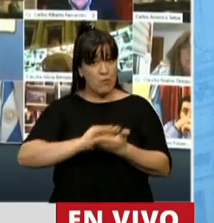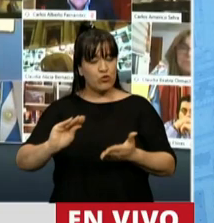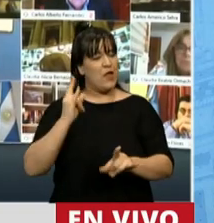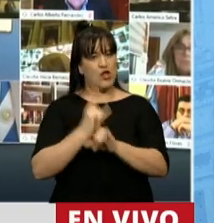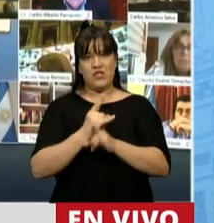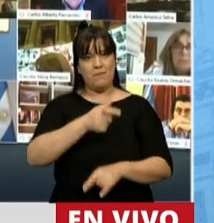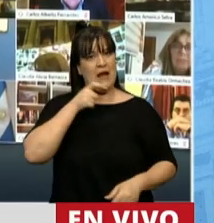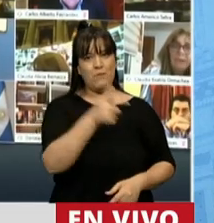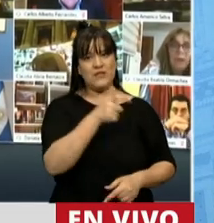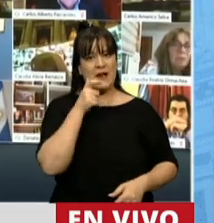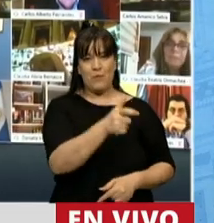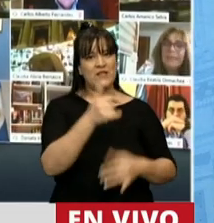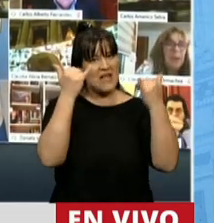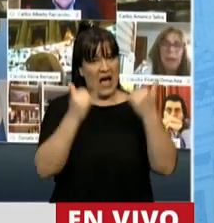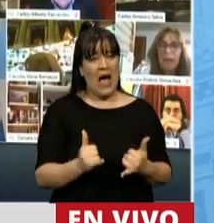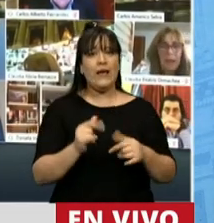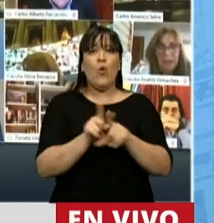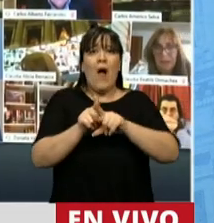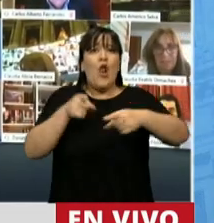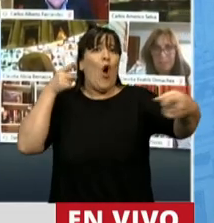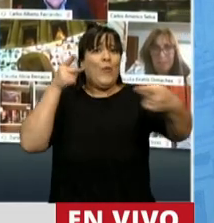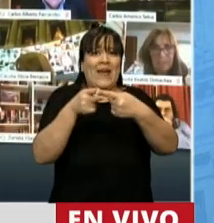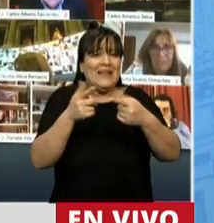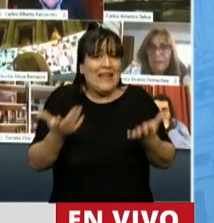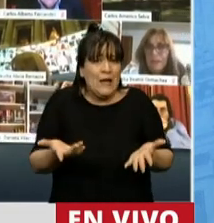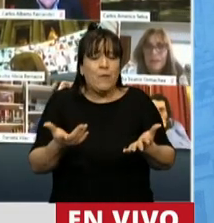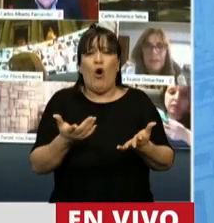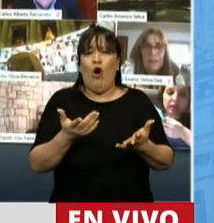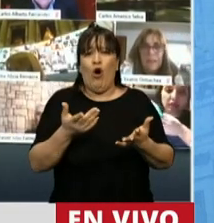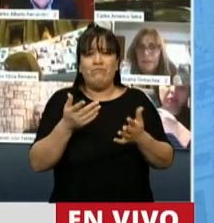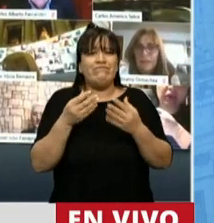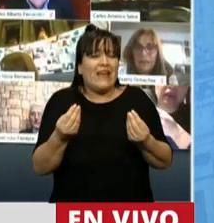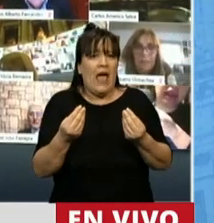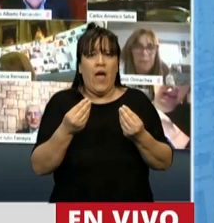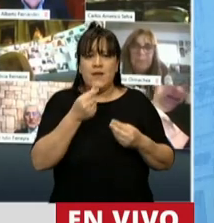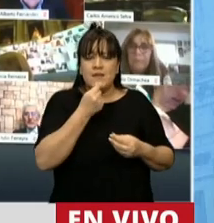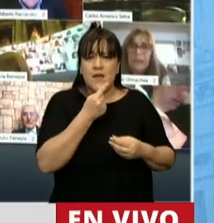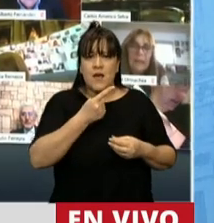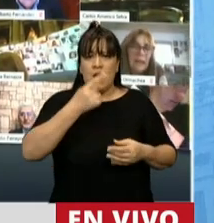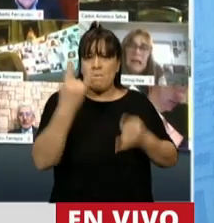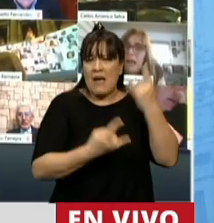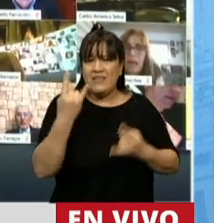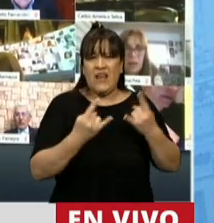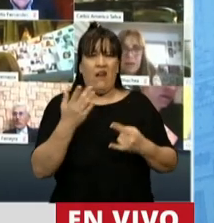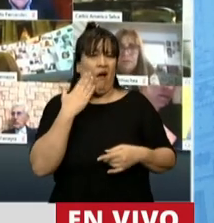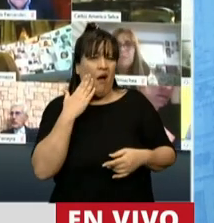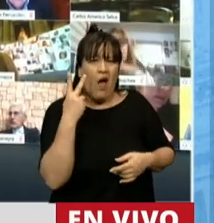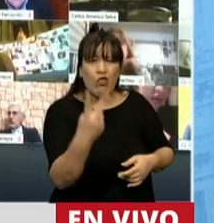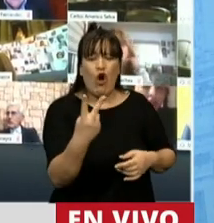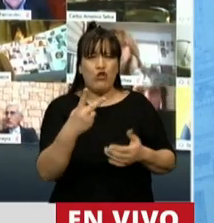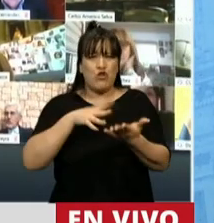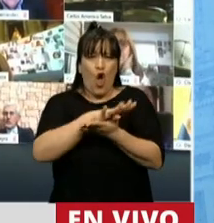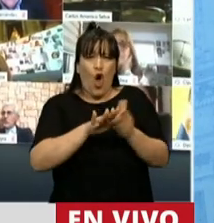No tenemos destino, señor presidente, si seguimos creyendo que con mentira, con corrupción y con hipocresía tenemos